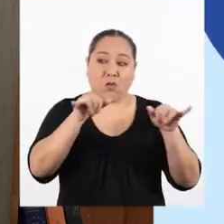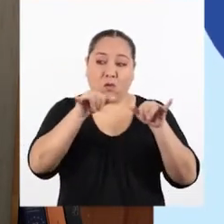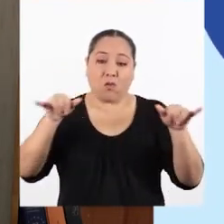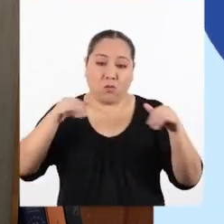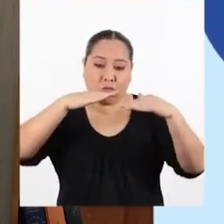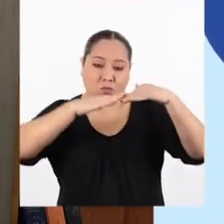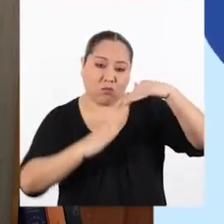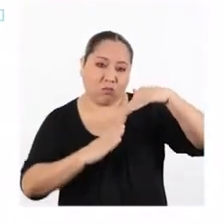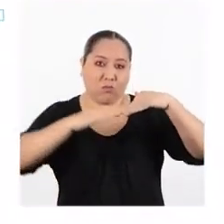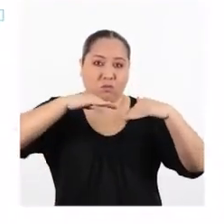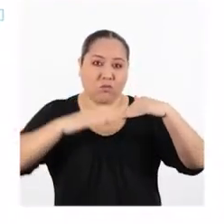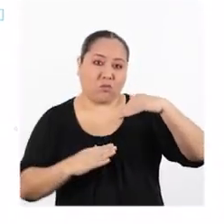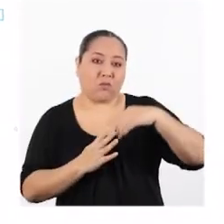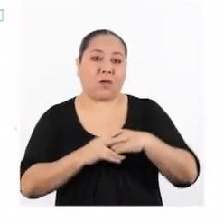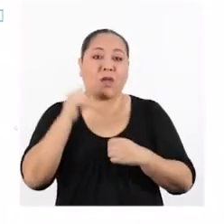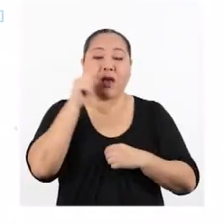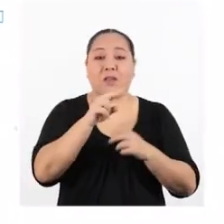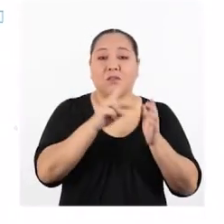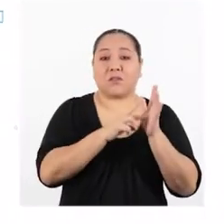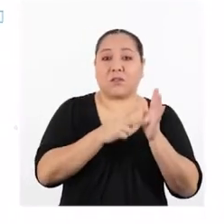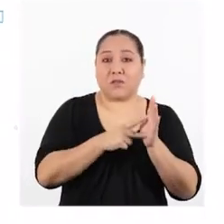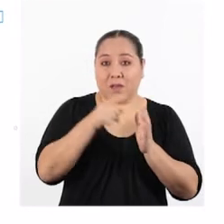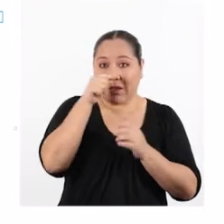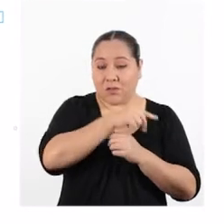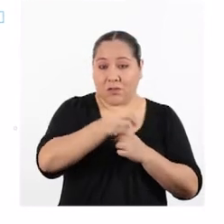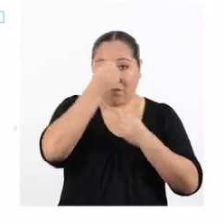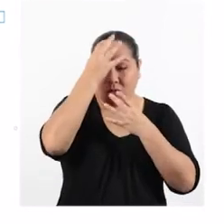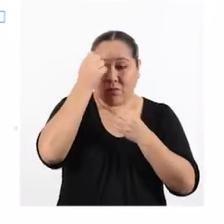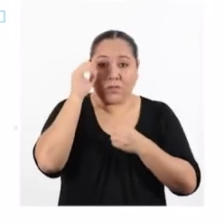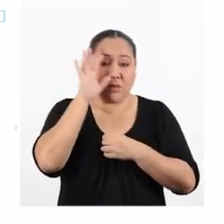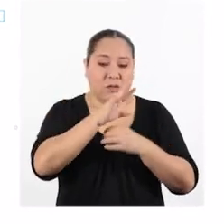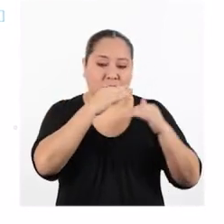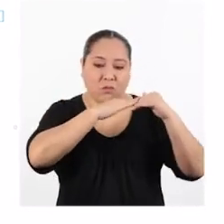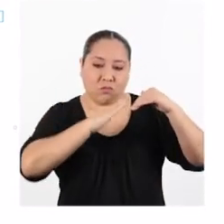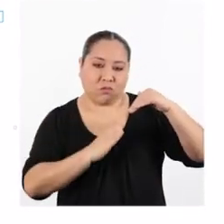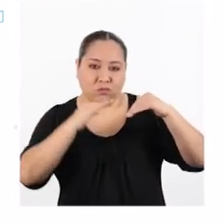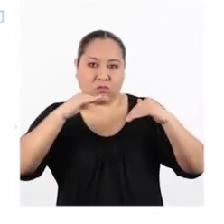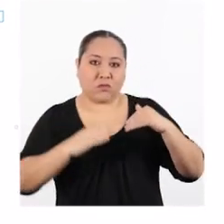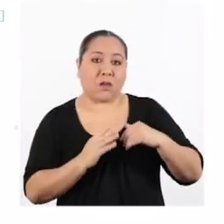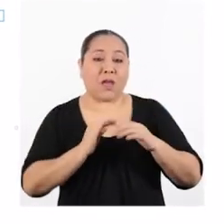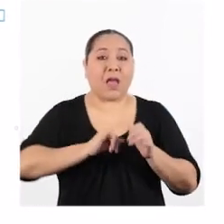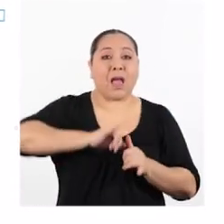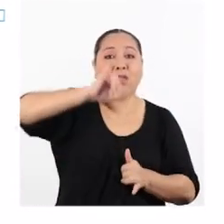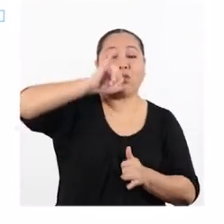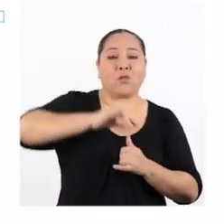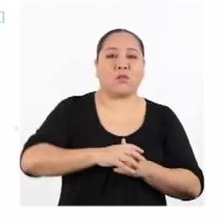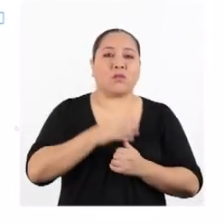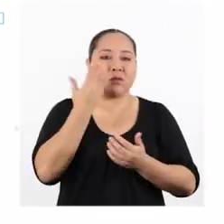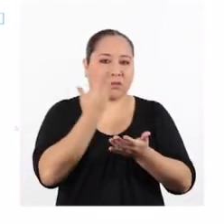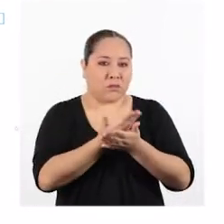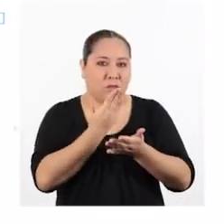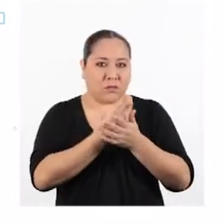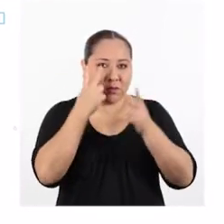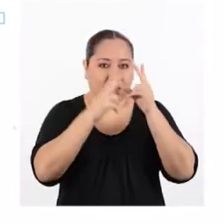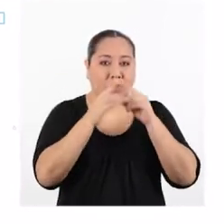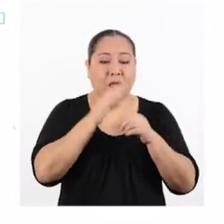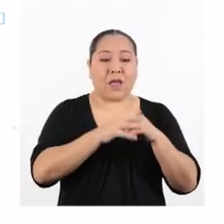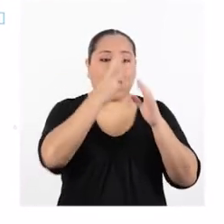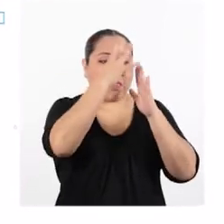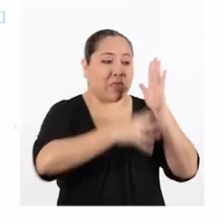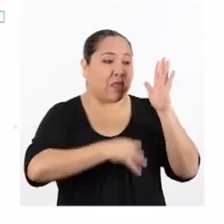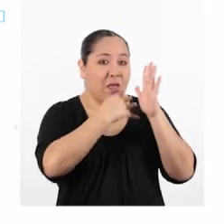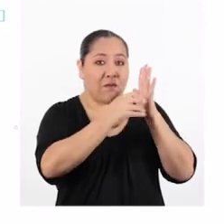brazo de resistencia. Estos cinco datos del brazo de resistencia y de altura se registran en la tabla 2.